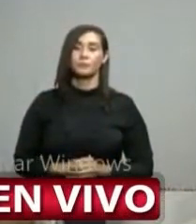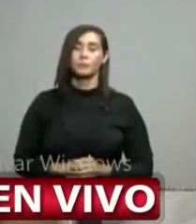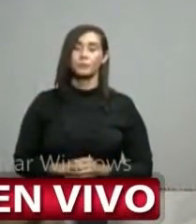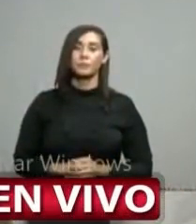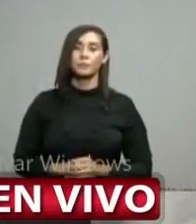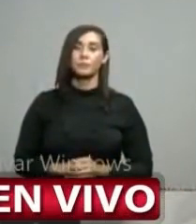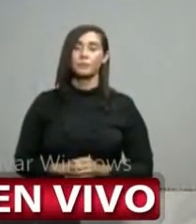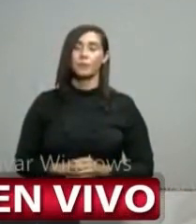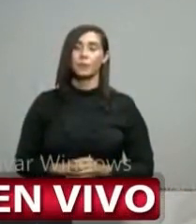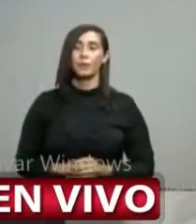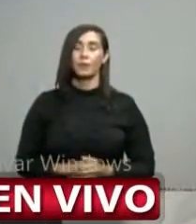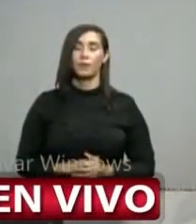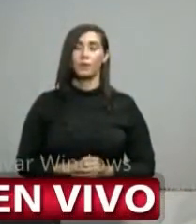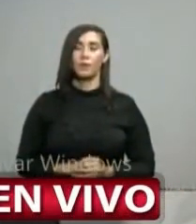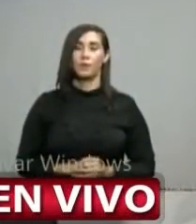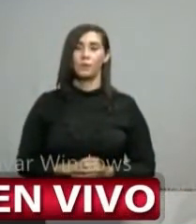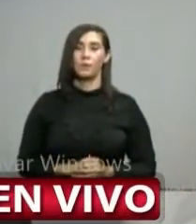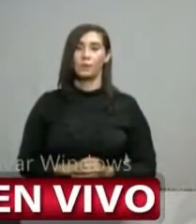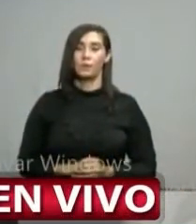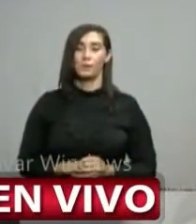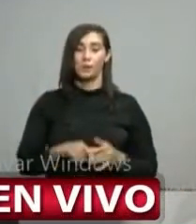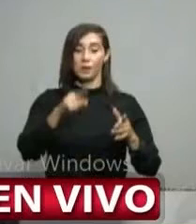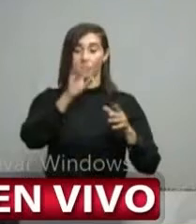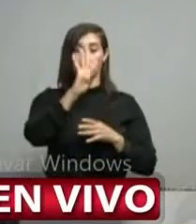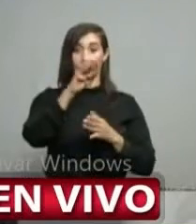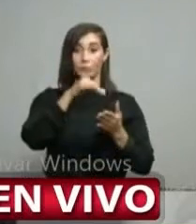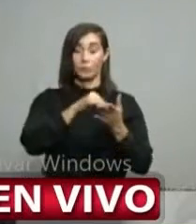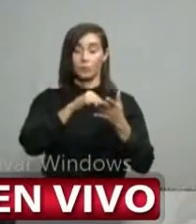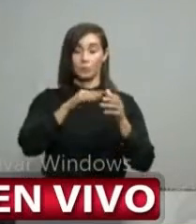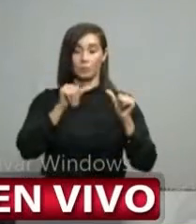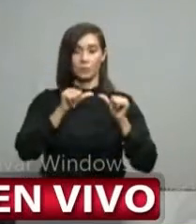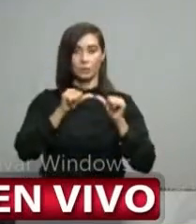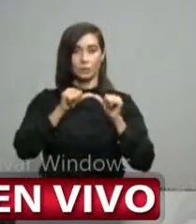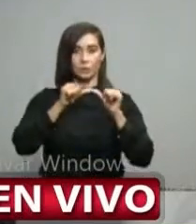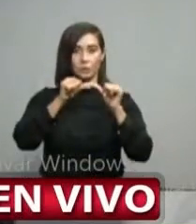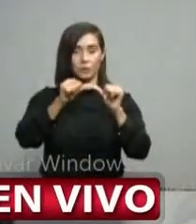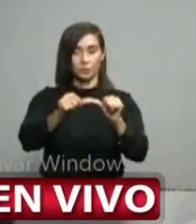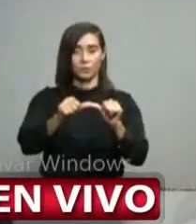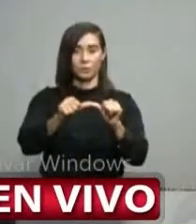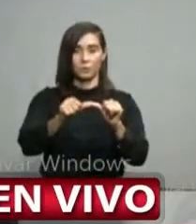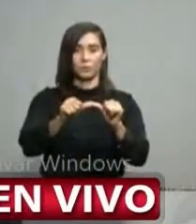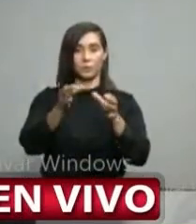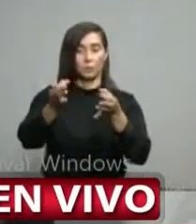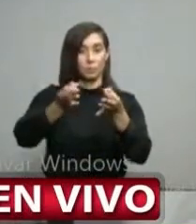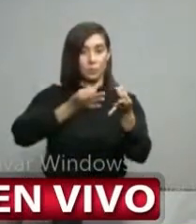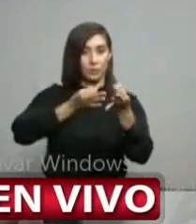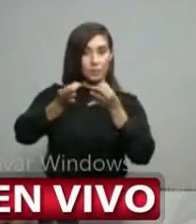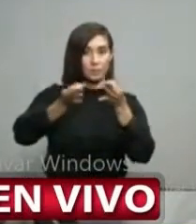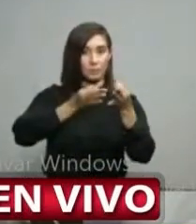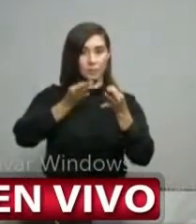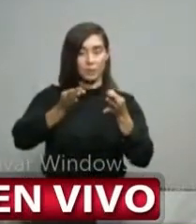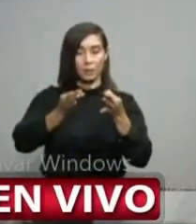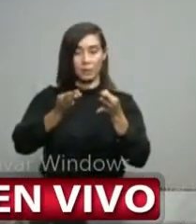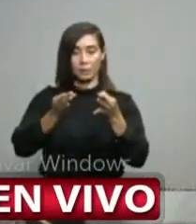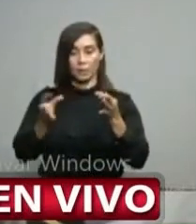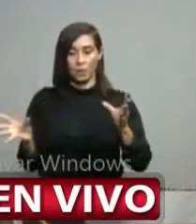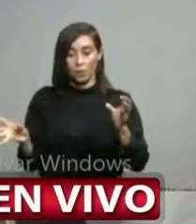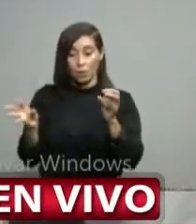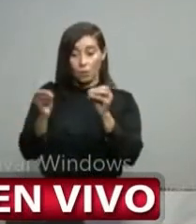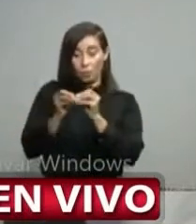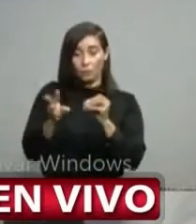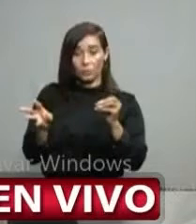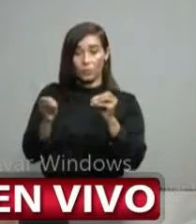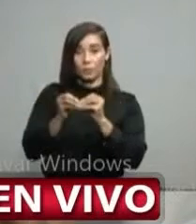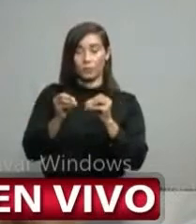siguen el patrón que habíamos señalado anteriormente con una tendencia además